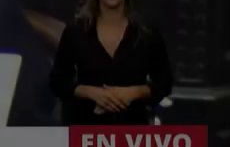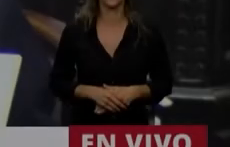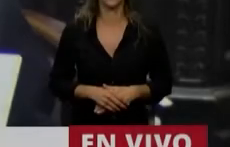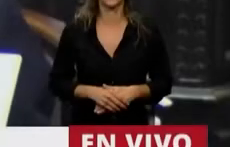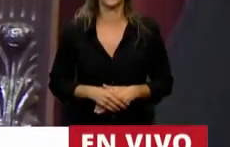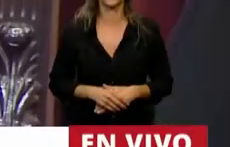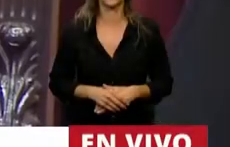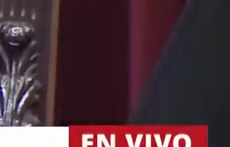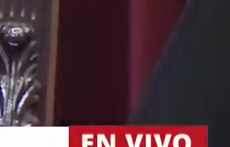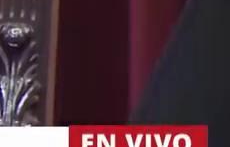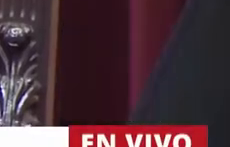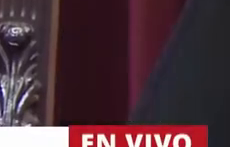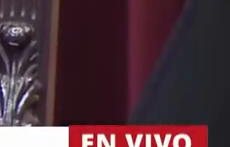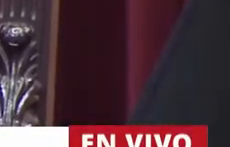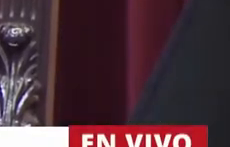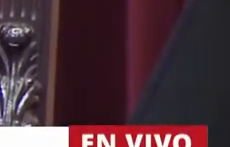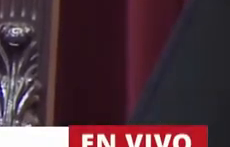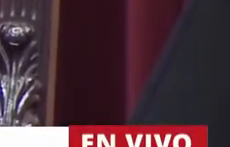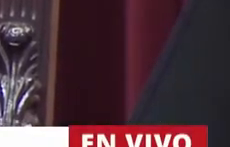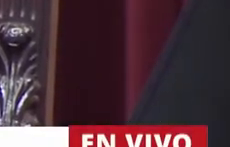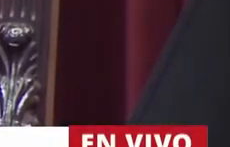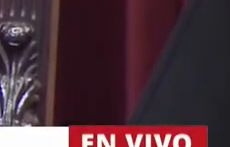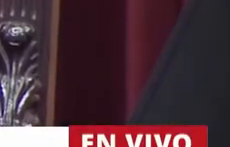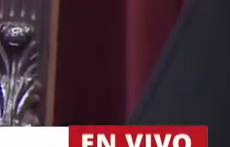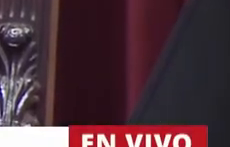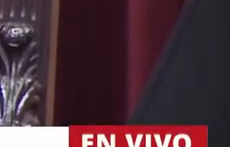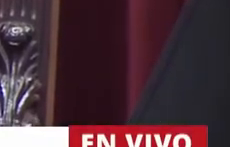En uso de la palabra, la diputada Claudia Bernaza.